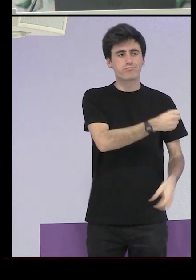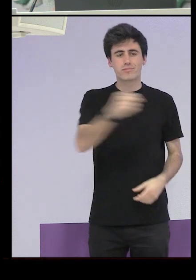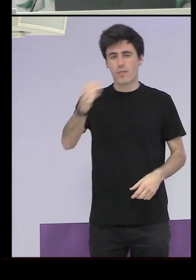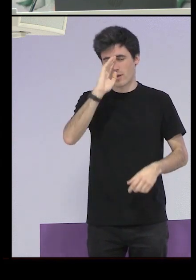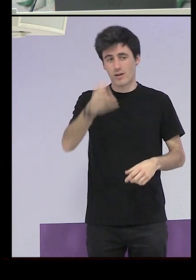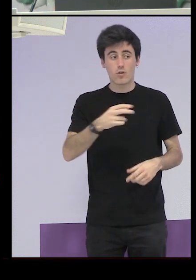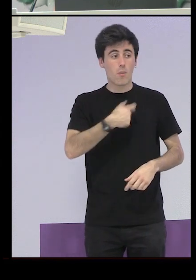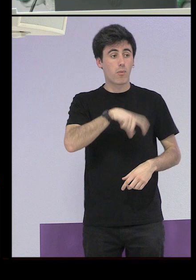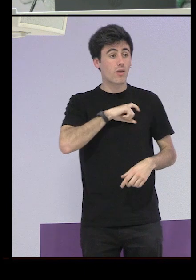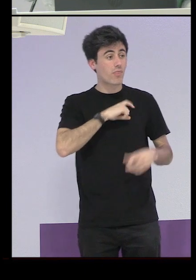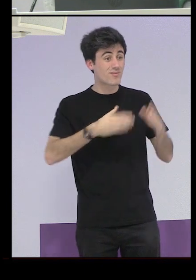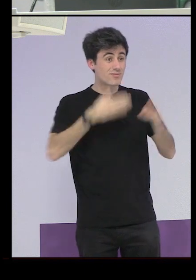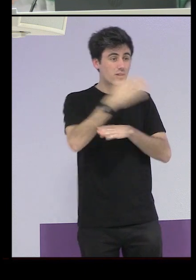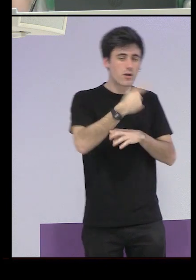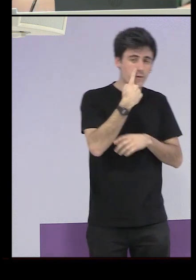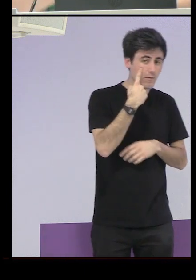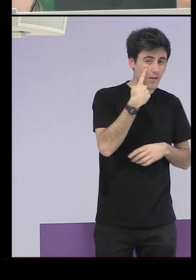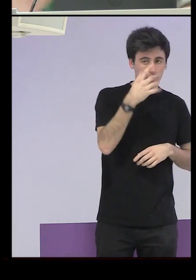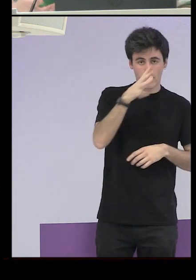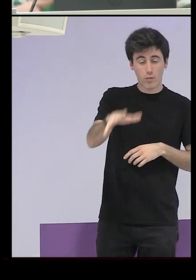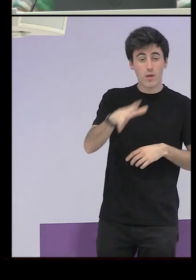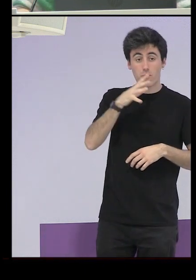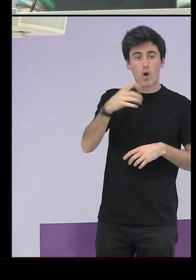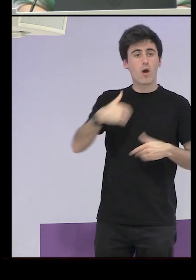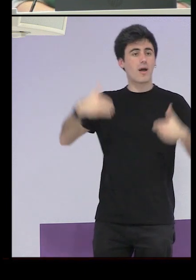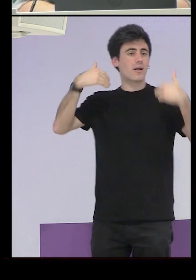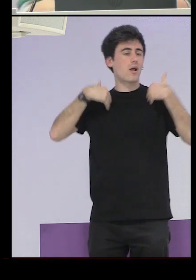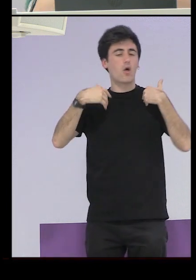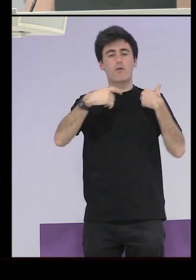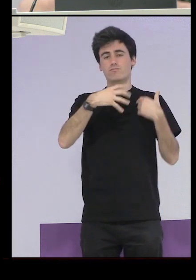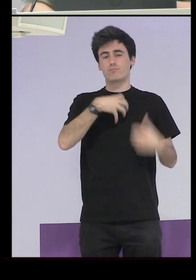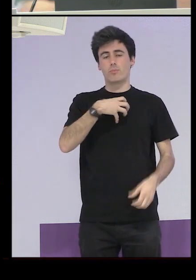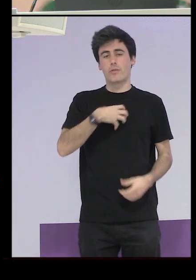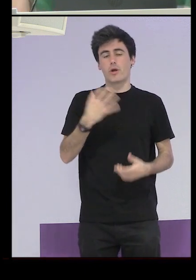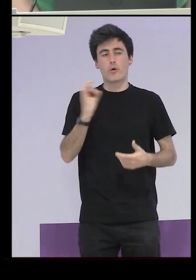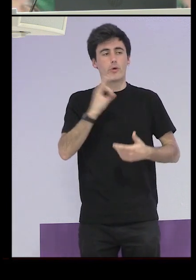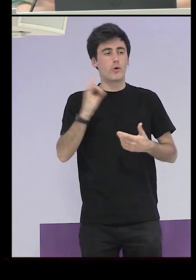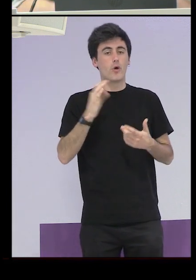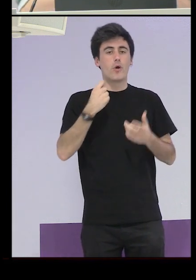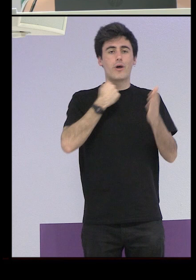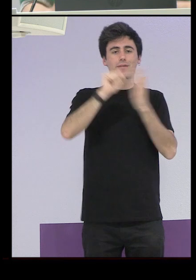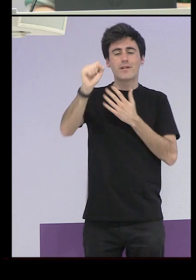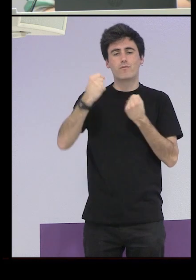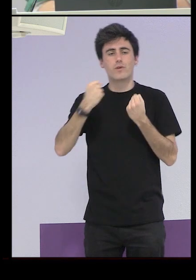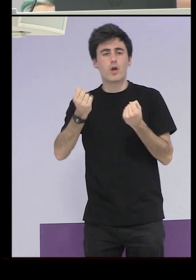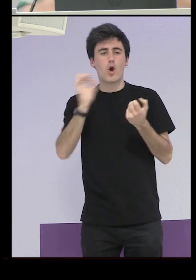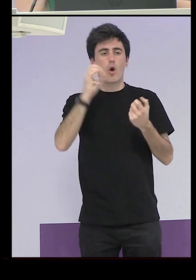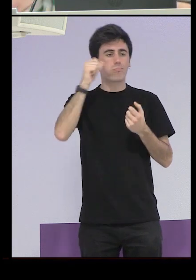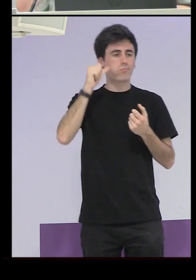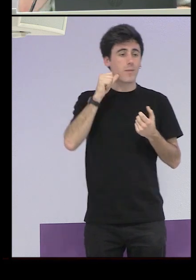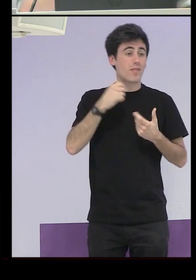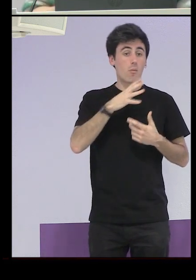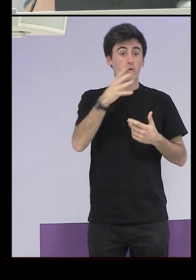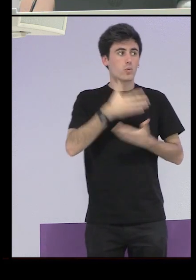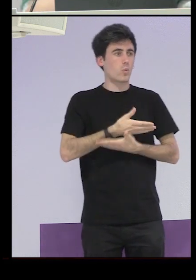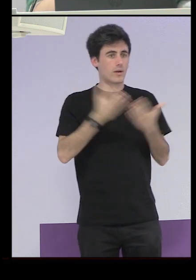bien directamente a los centros del patronato a sus hijas porque no podían hacer carrera con ellas porque eran muy rebeldes o porque estaban embarazados por la razón